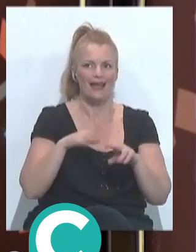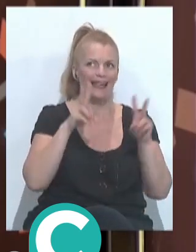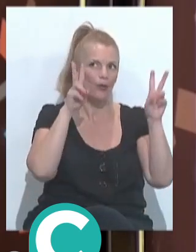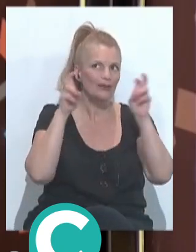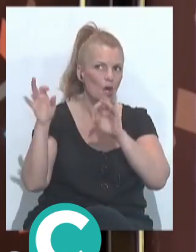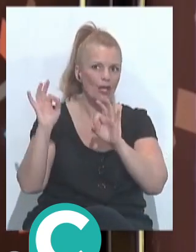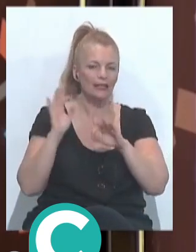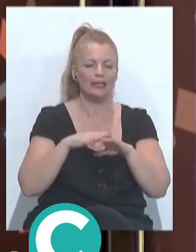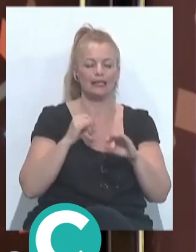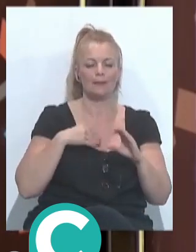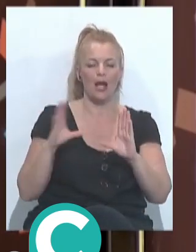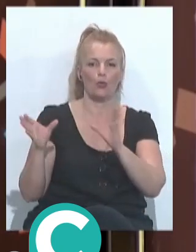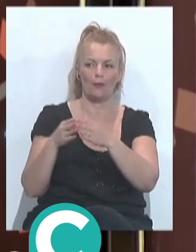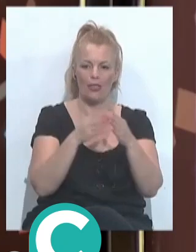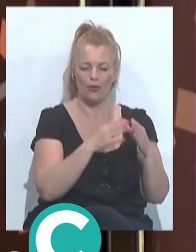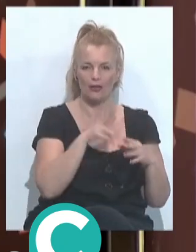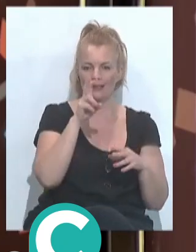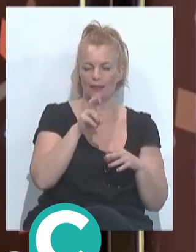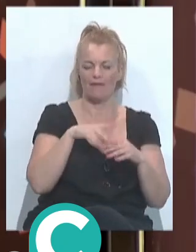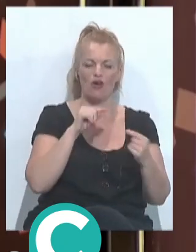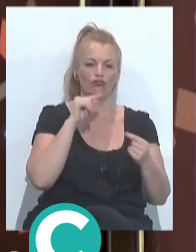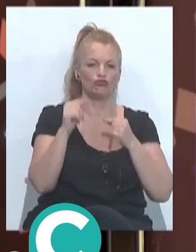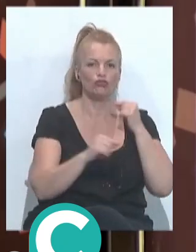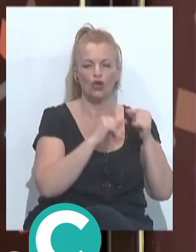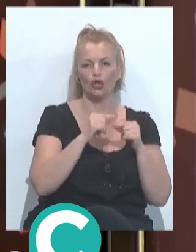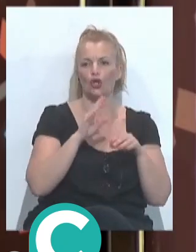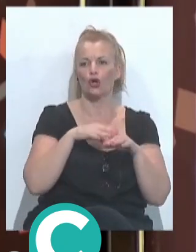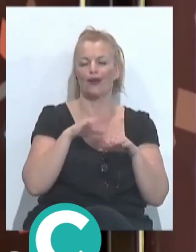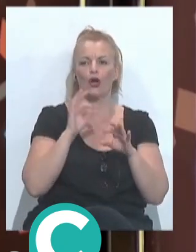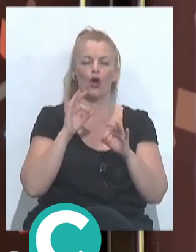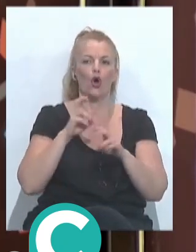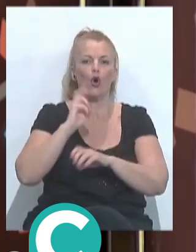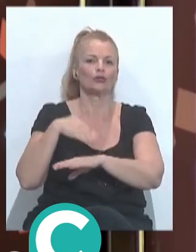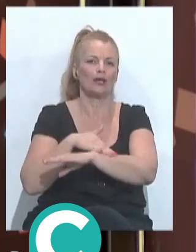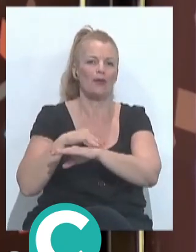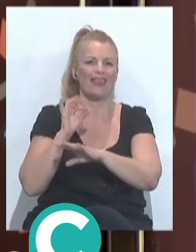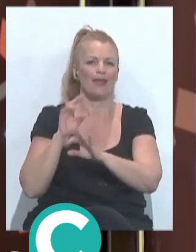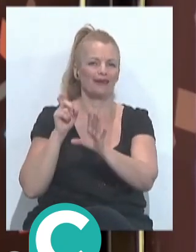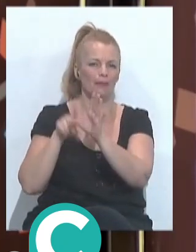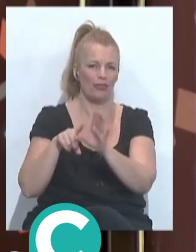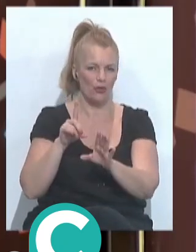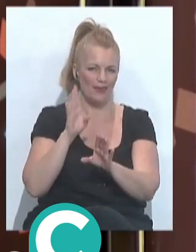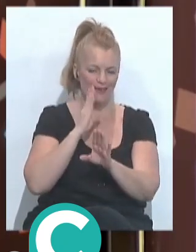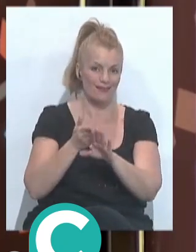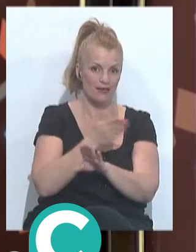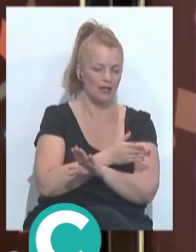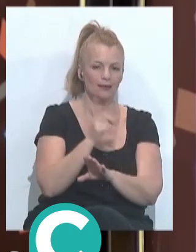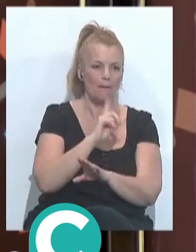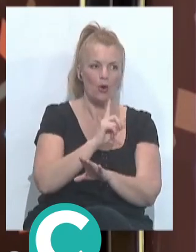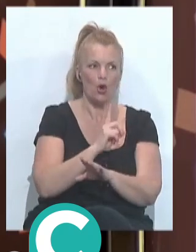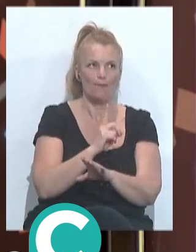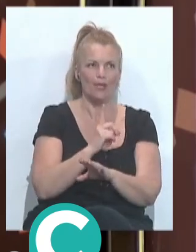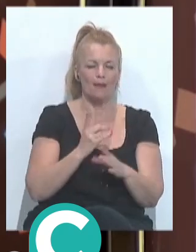que se han planteado desde las propias agrupaciones en esos foros o en otros organismos de participación que ha habido anteriores y que, sin embargo, no terminan de